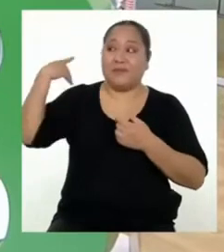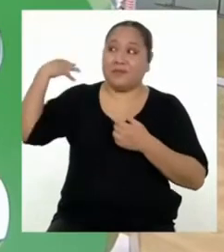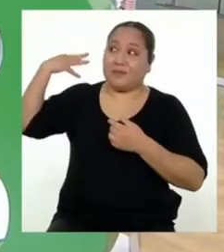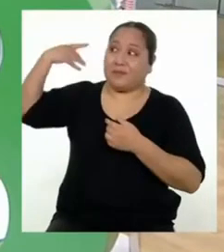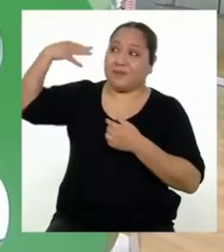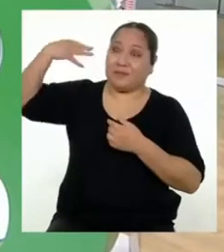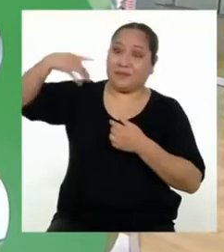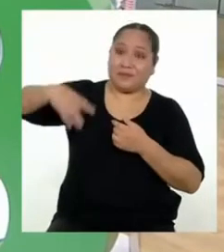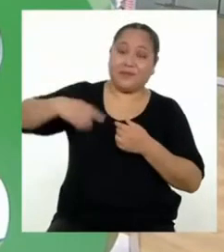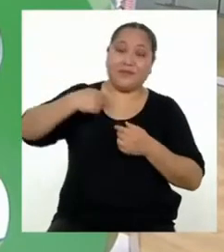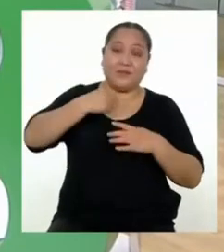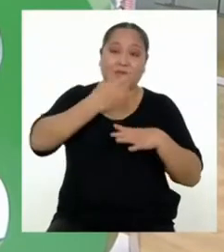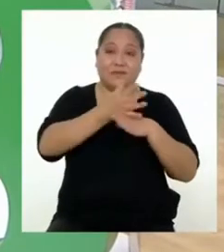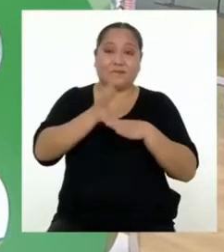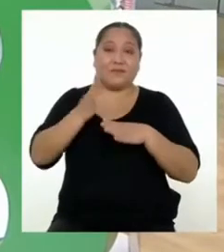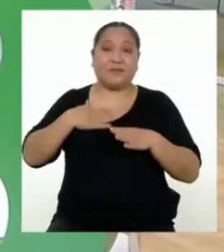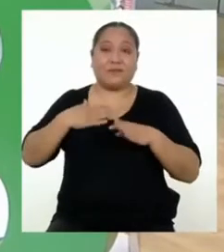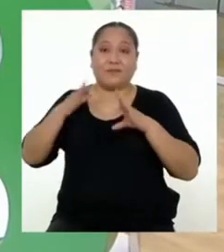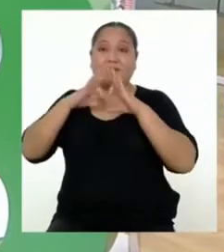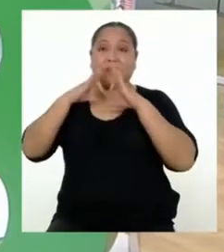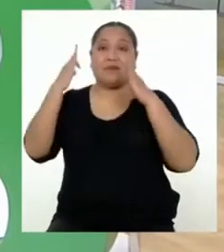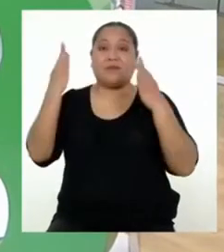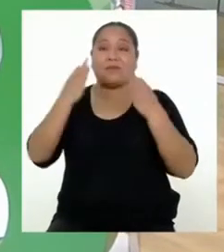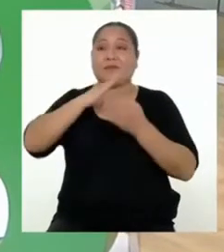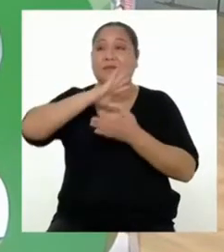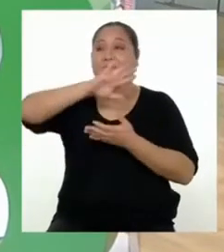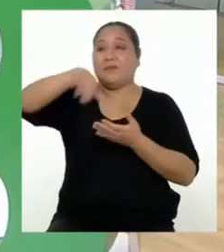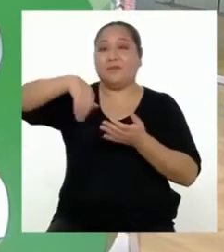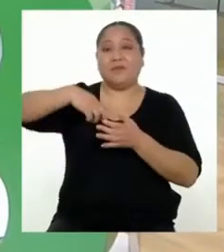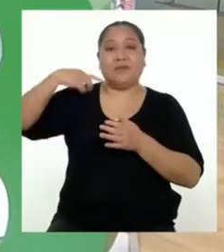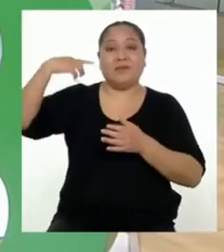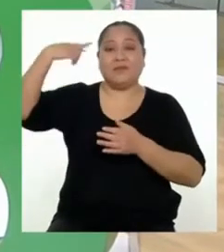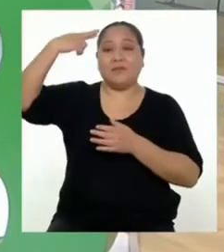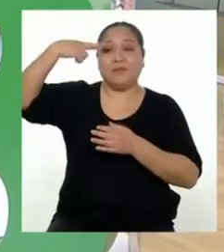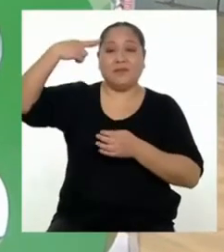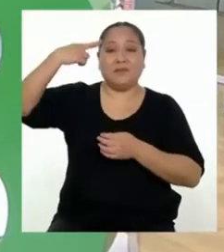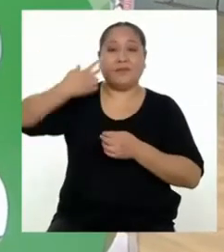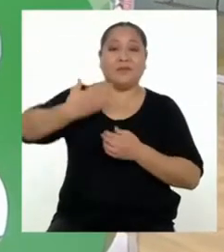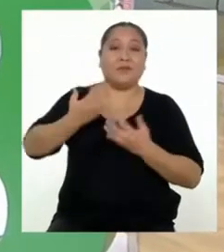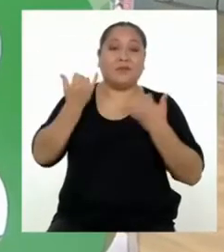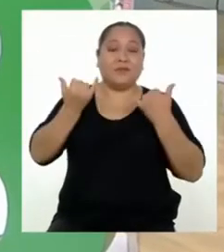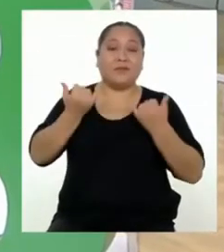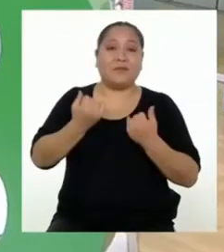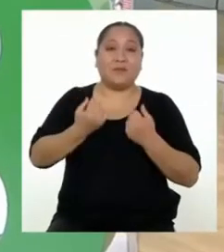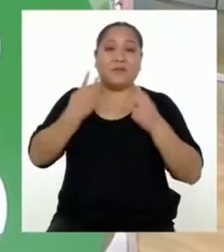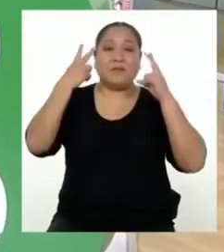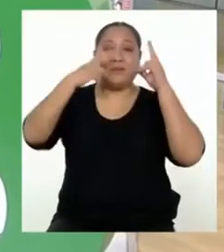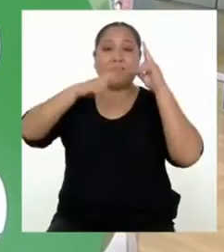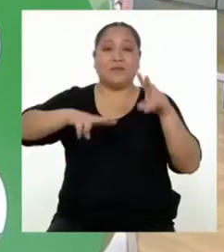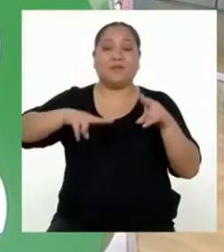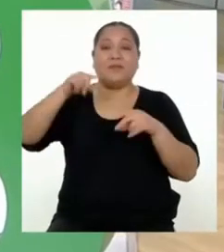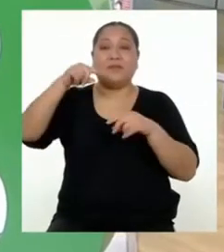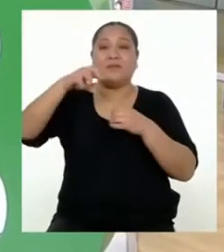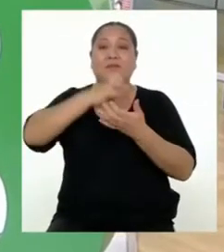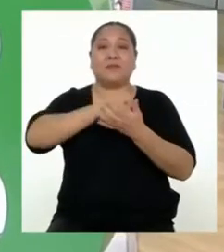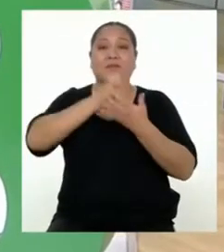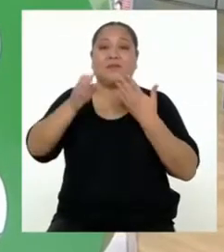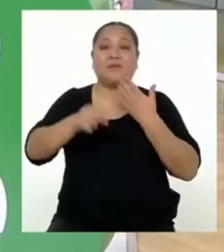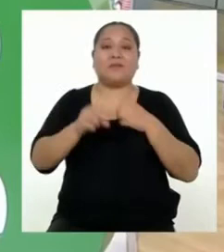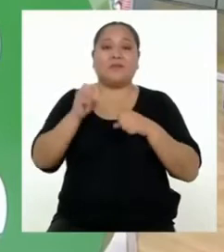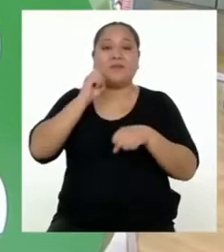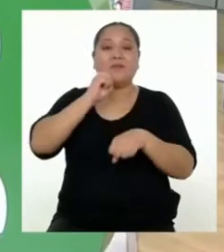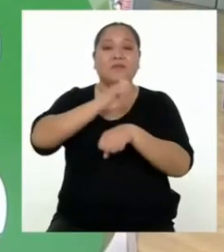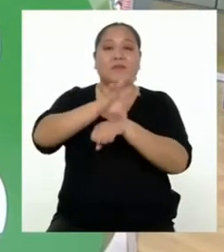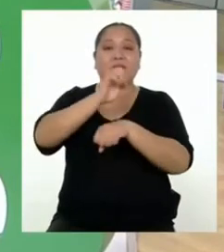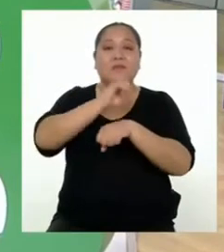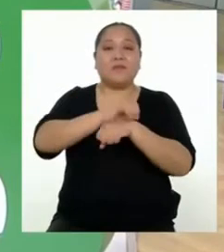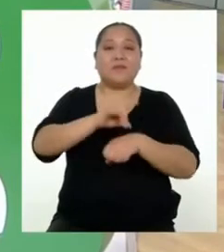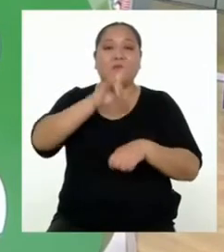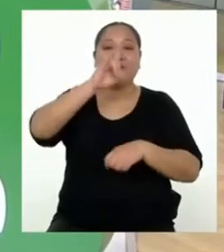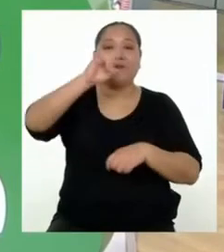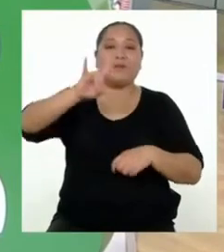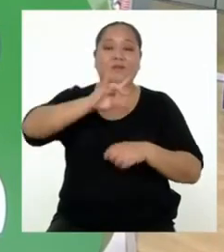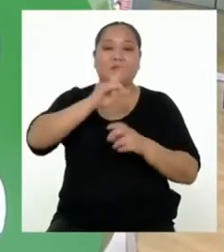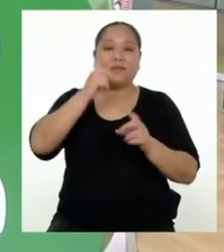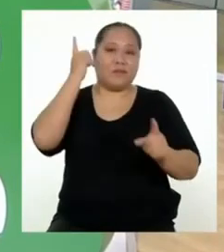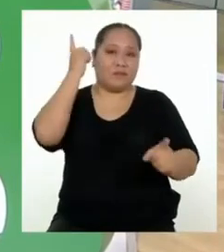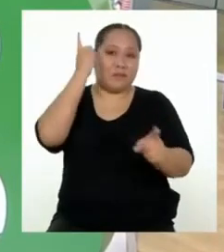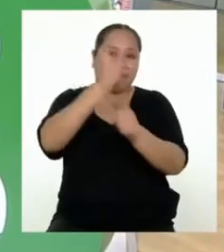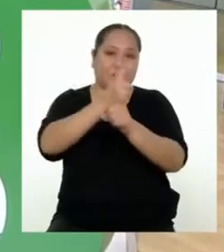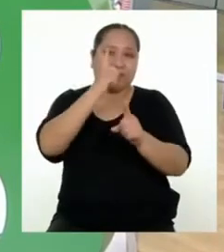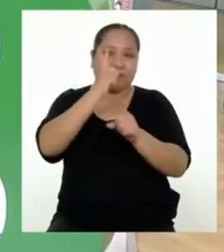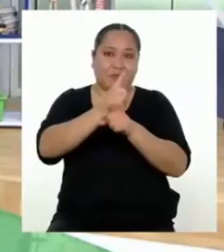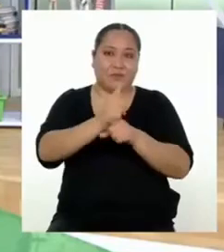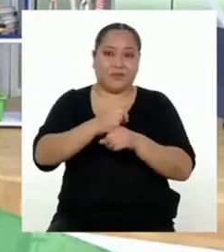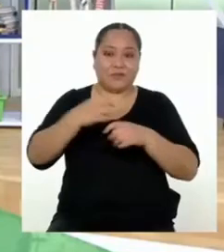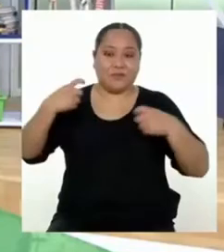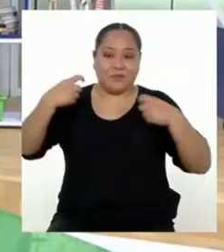días que han pasado compartí con mi familia todas las reflexiones que hemos tenido en los programas anteriores sobre los consejos para usar eficientemente la